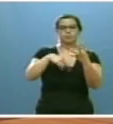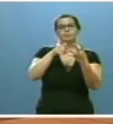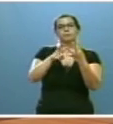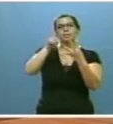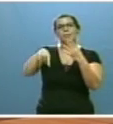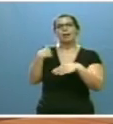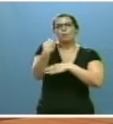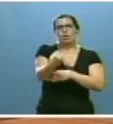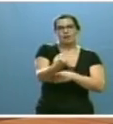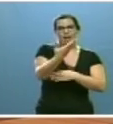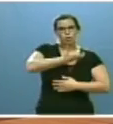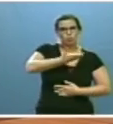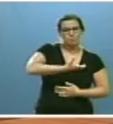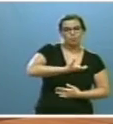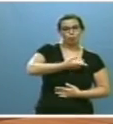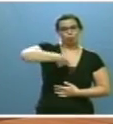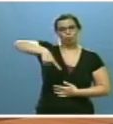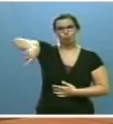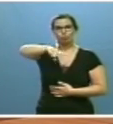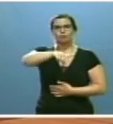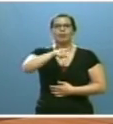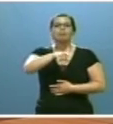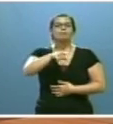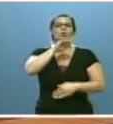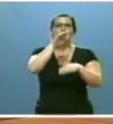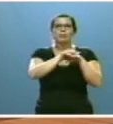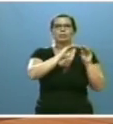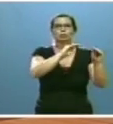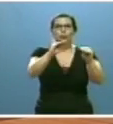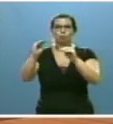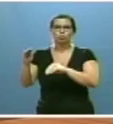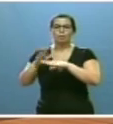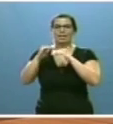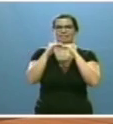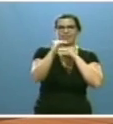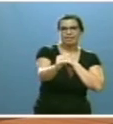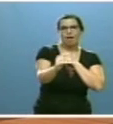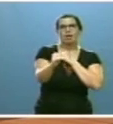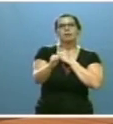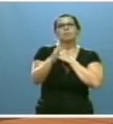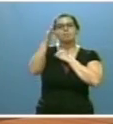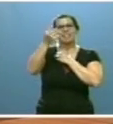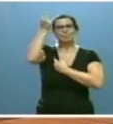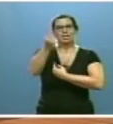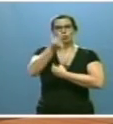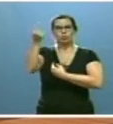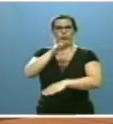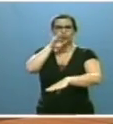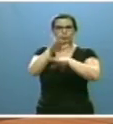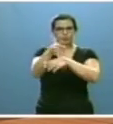entidades locales en el cumplimiento de sus obligaciones en materia de estabilidad y disciplina presupuestaria.